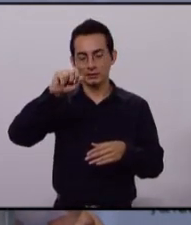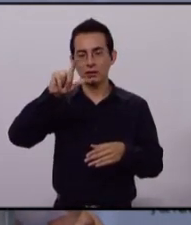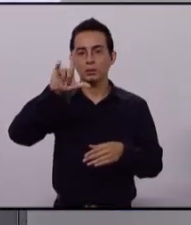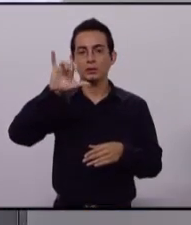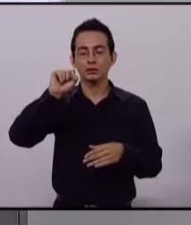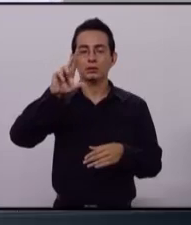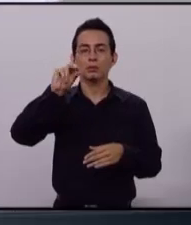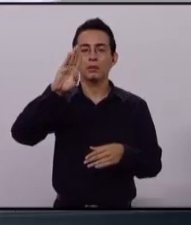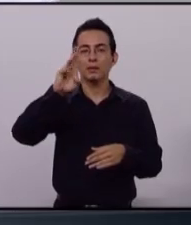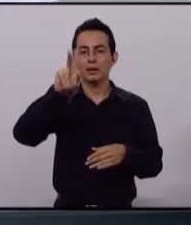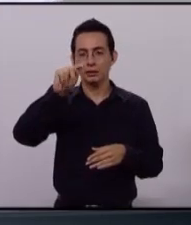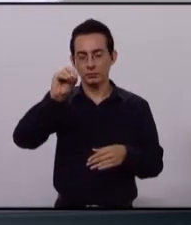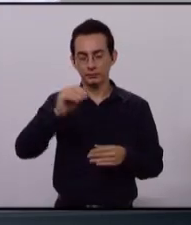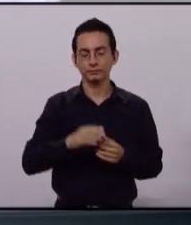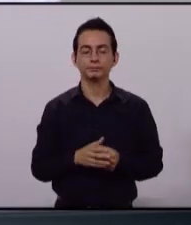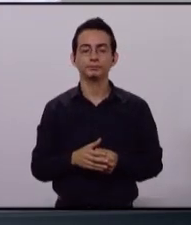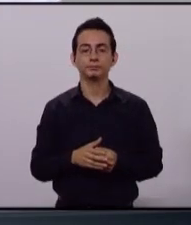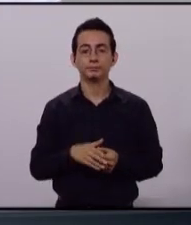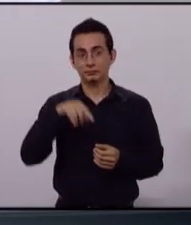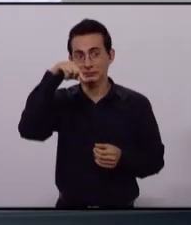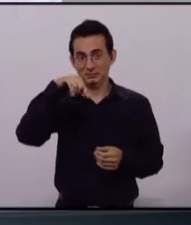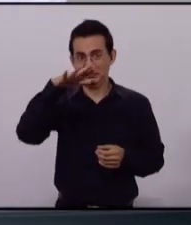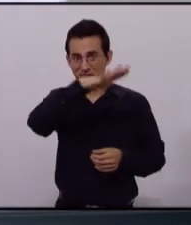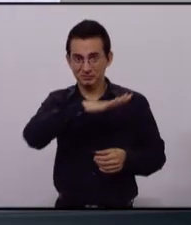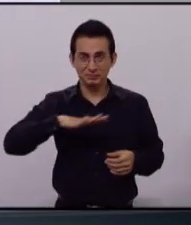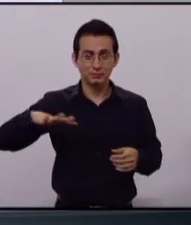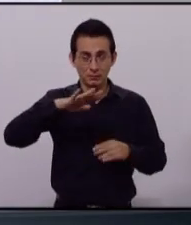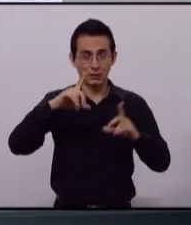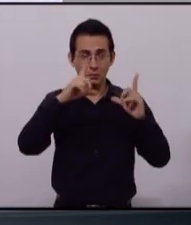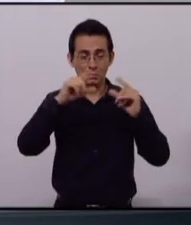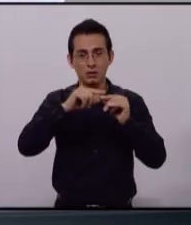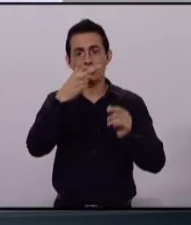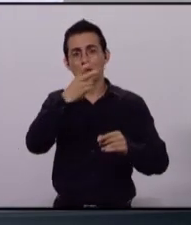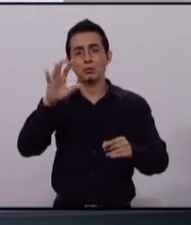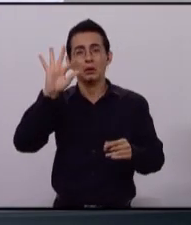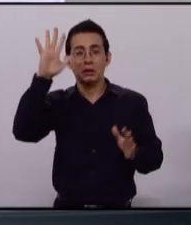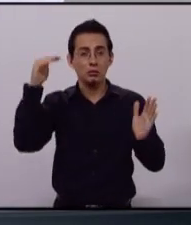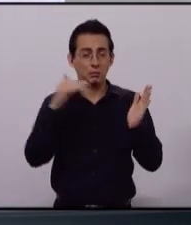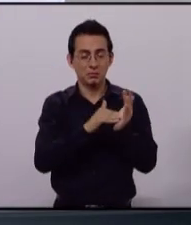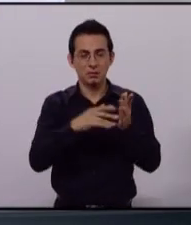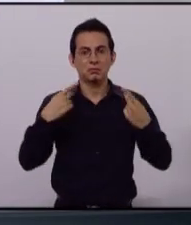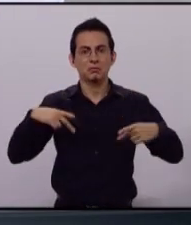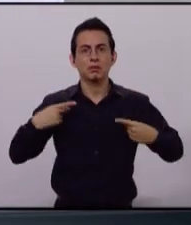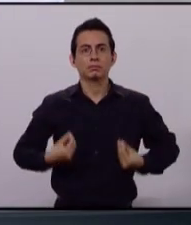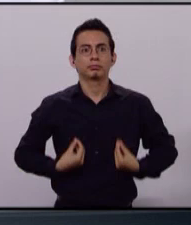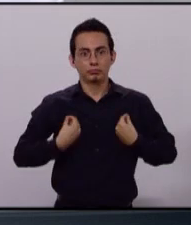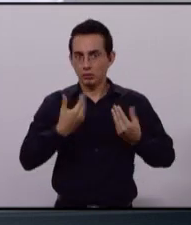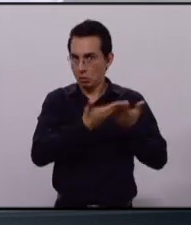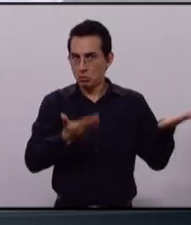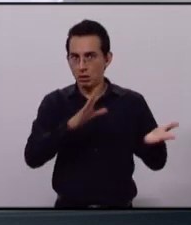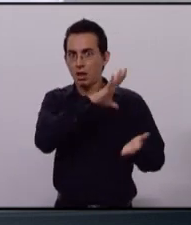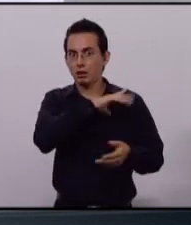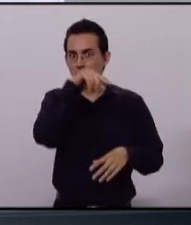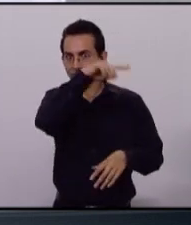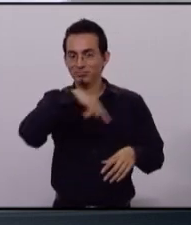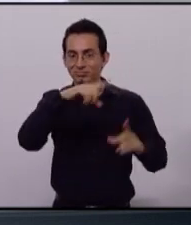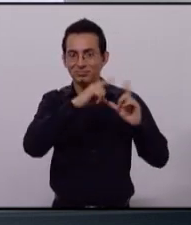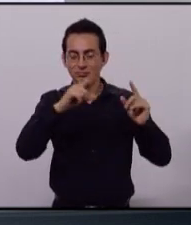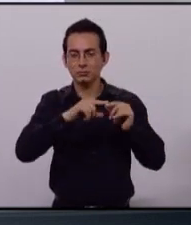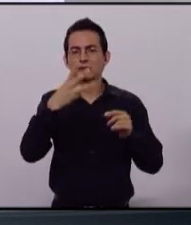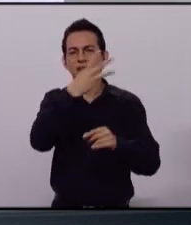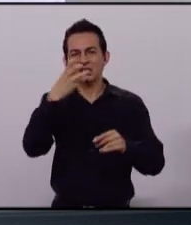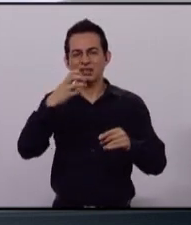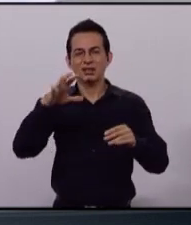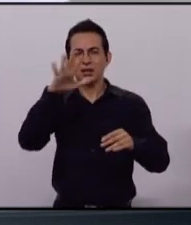Zavala. En Zapopan habitamos 1.245.000 habitantes aproximadamente, con 400 colonias